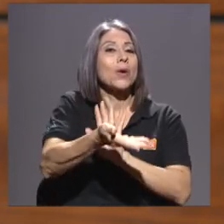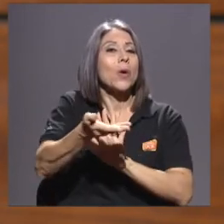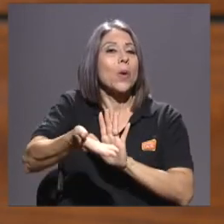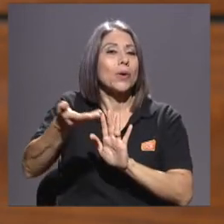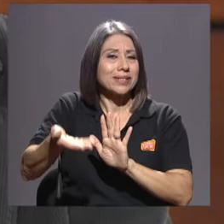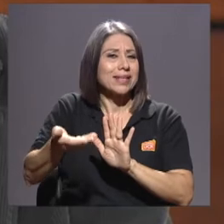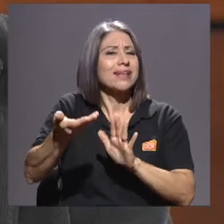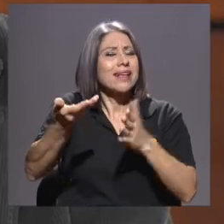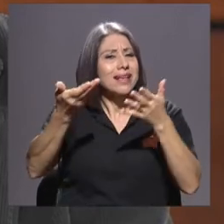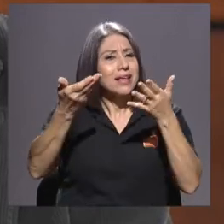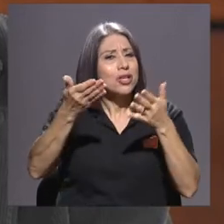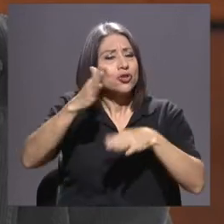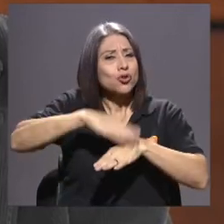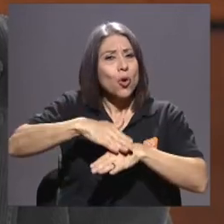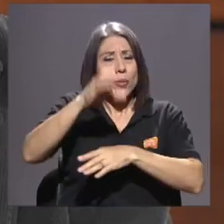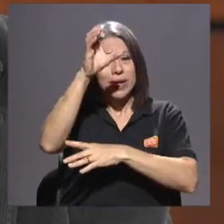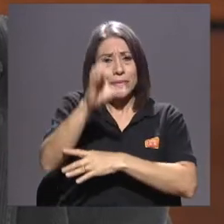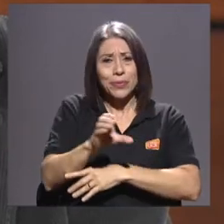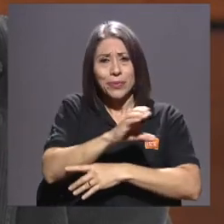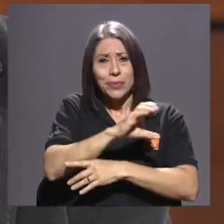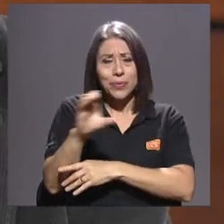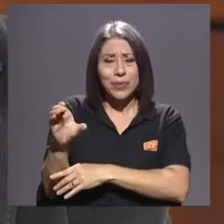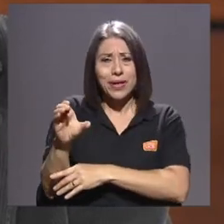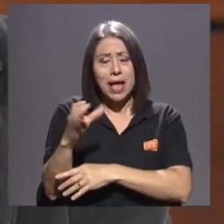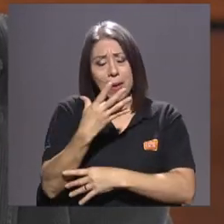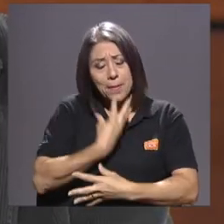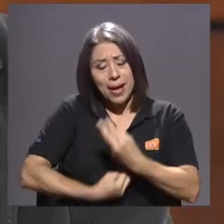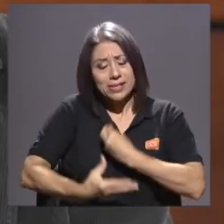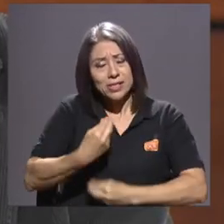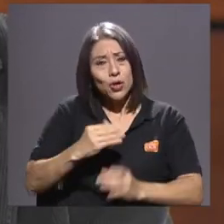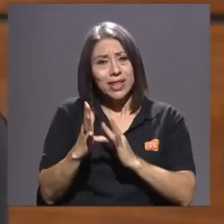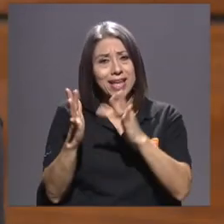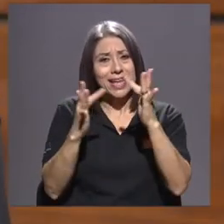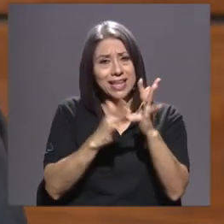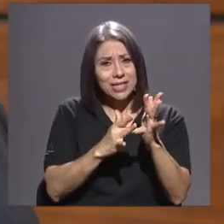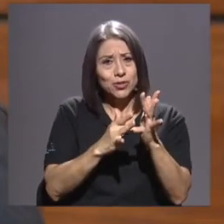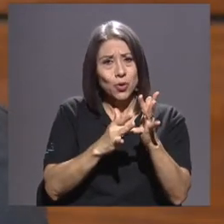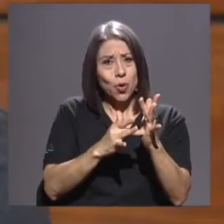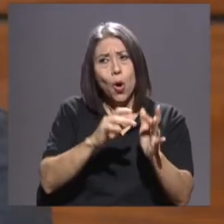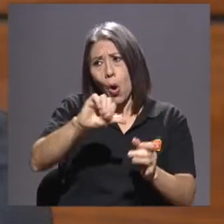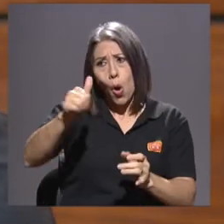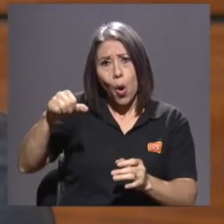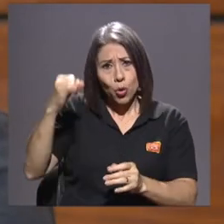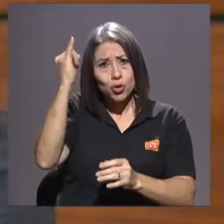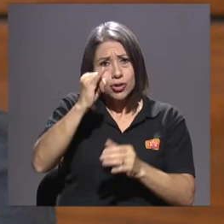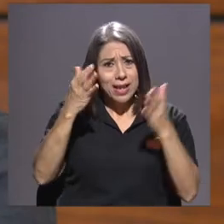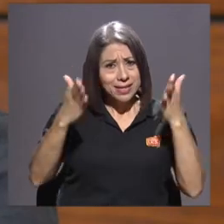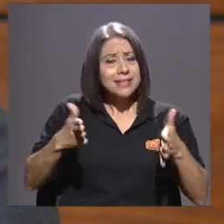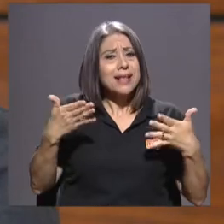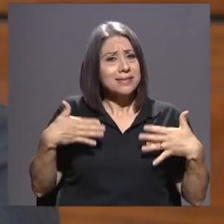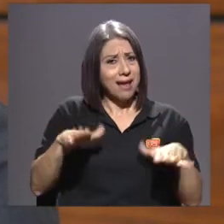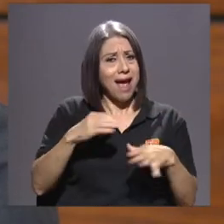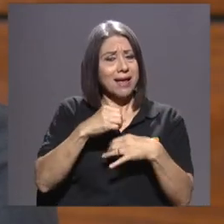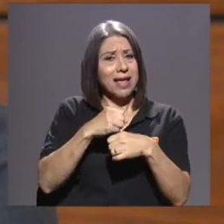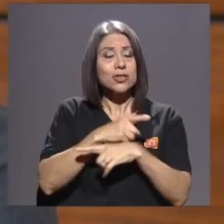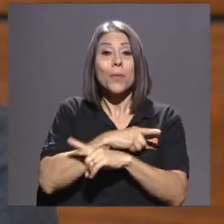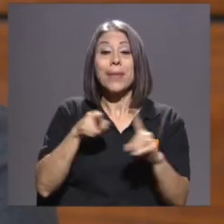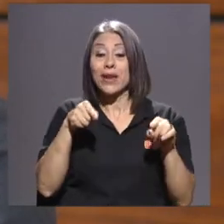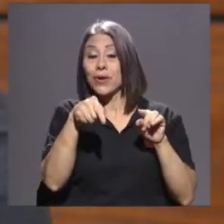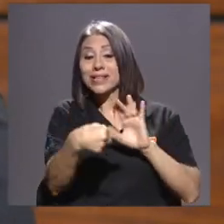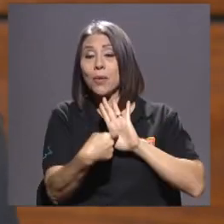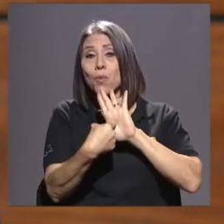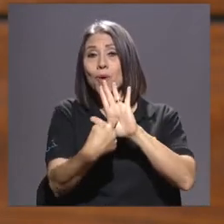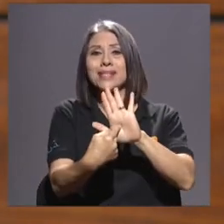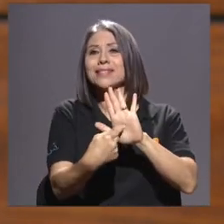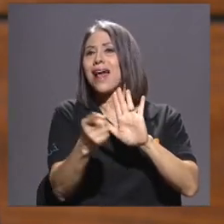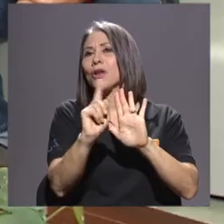sobre el tema del Viacrucis, de la Pasión de Cristo, pero es importante tu pregunta porque esta muestra no es una